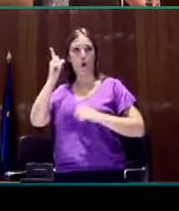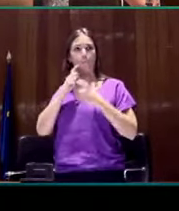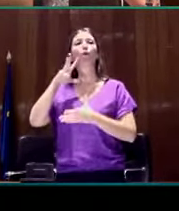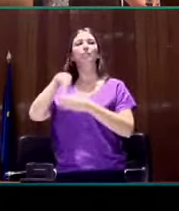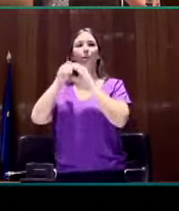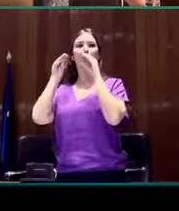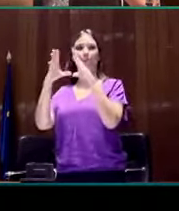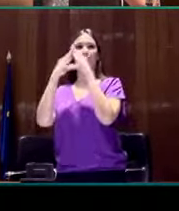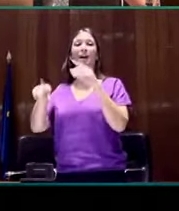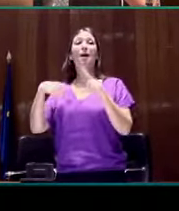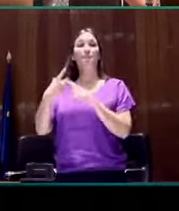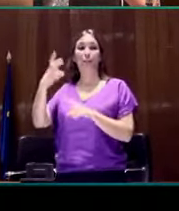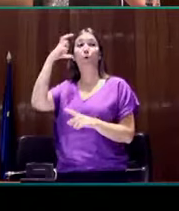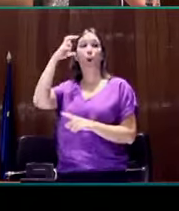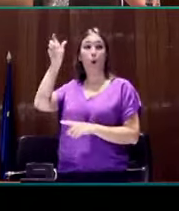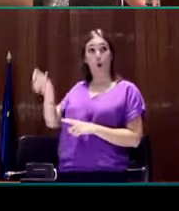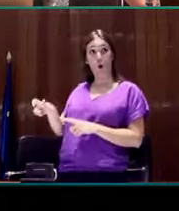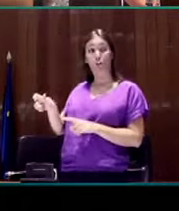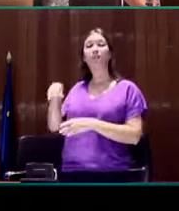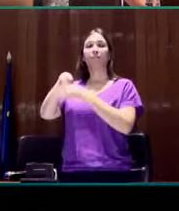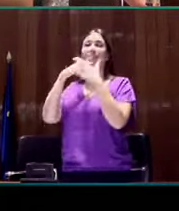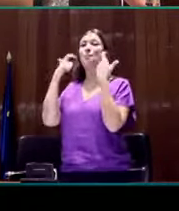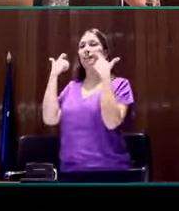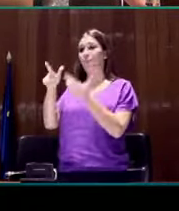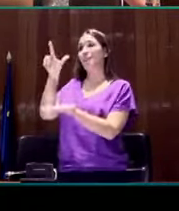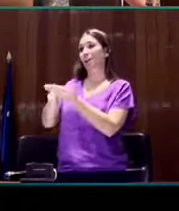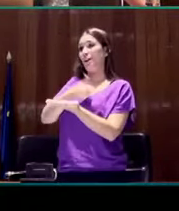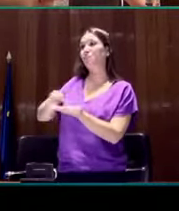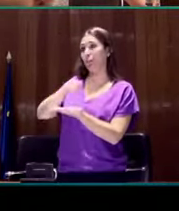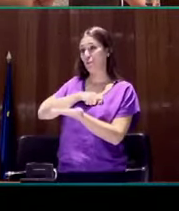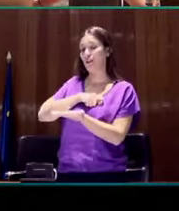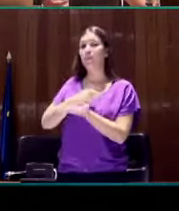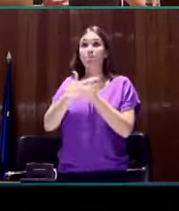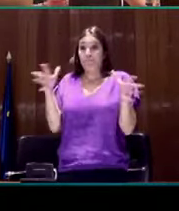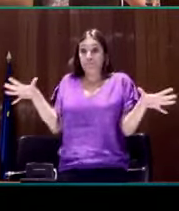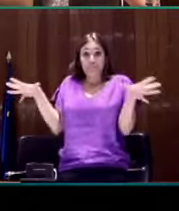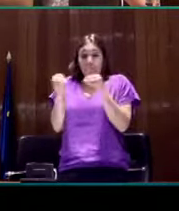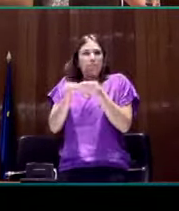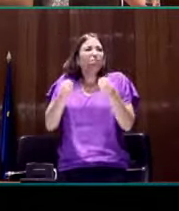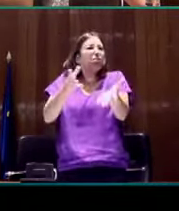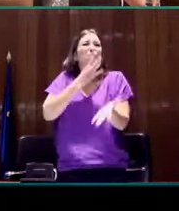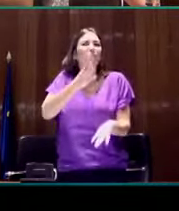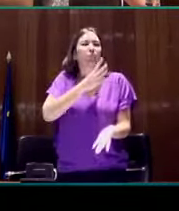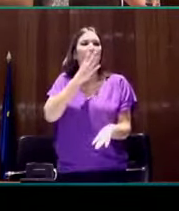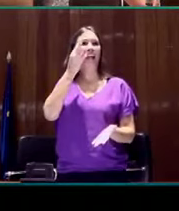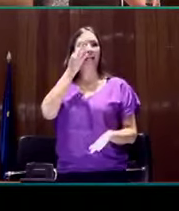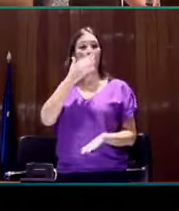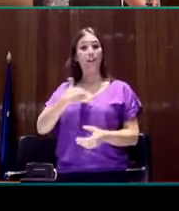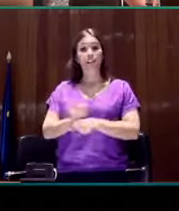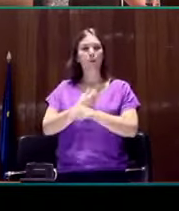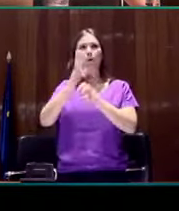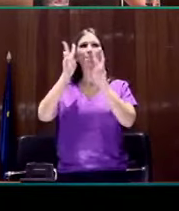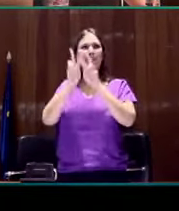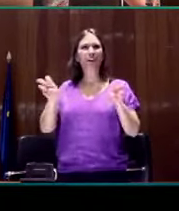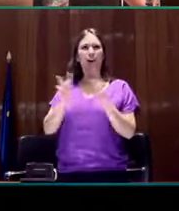universidad, y del doctor Morillón Mojica, del Departamento de Lengua Española. Lo que quiere decir esto es que se trata de un trabajo de